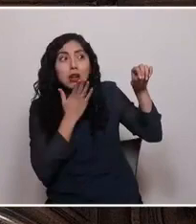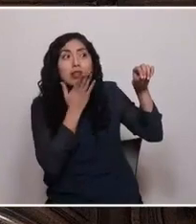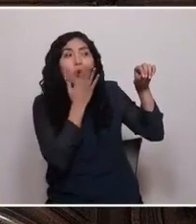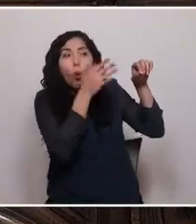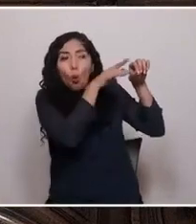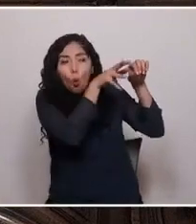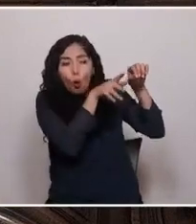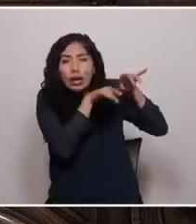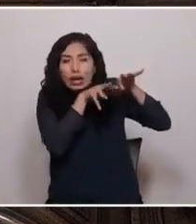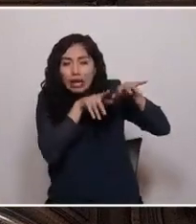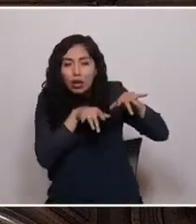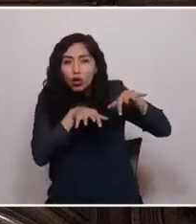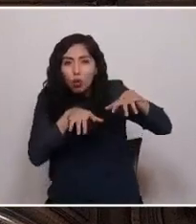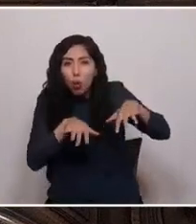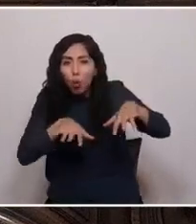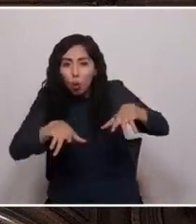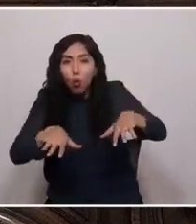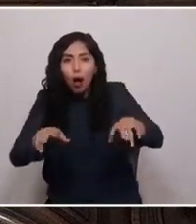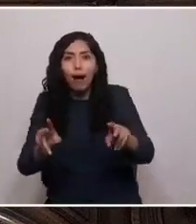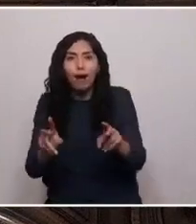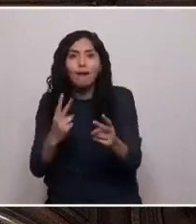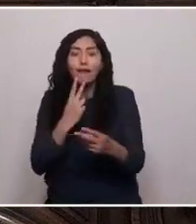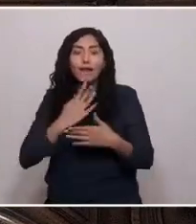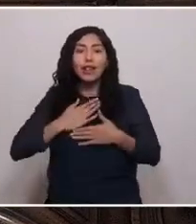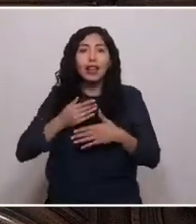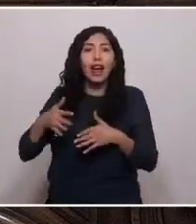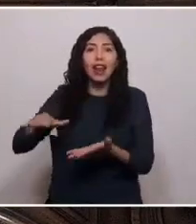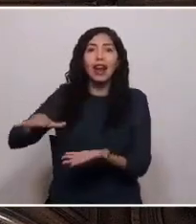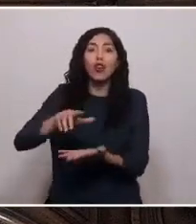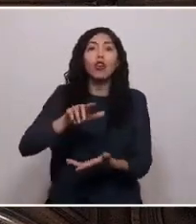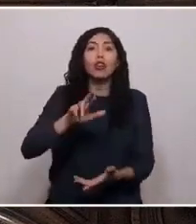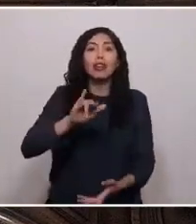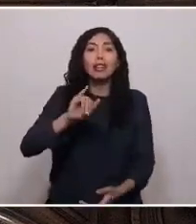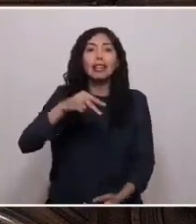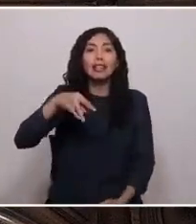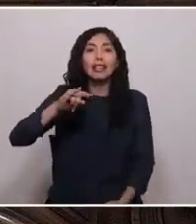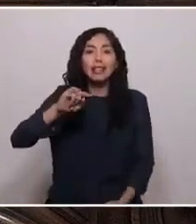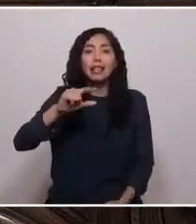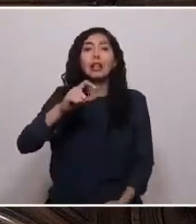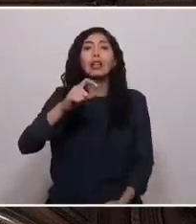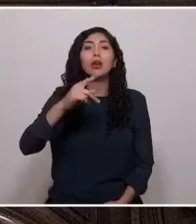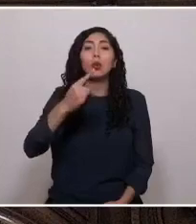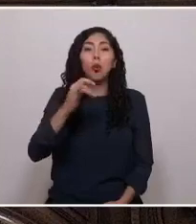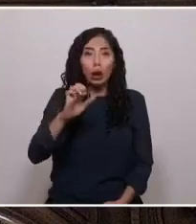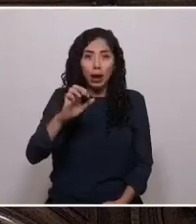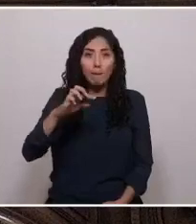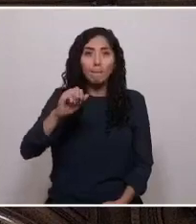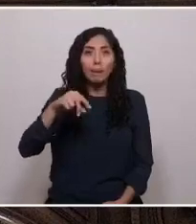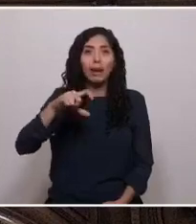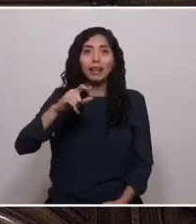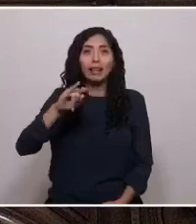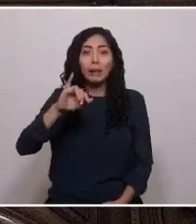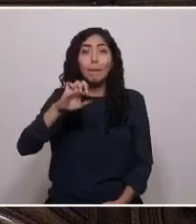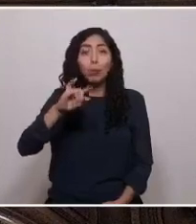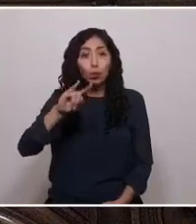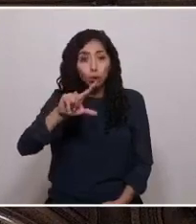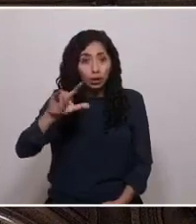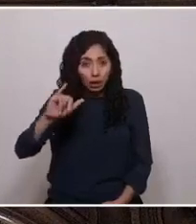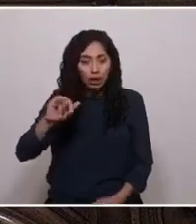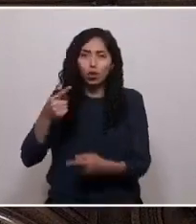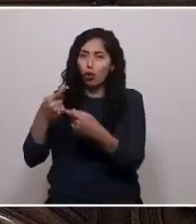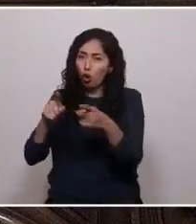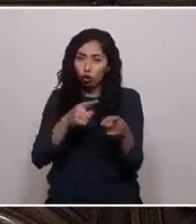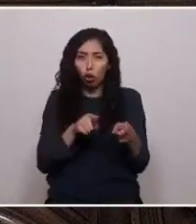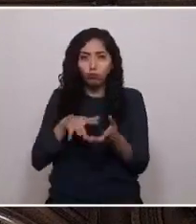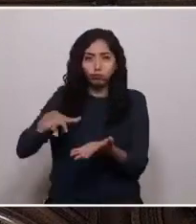que llevan agua y vida a los lagos Rinigüe, Panguipulli y Pirihueco. Estas cuencas milenarias, al igual